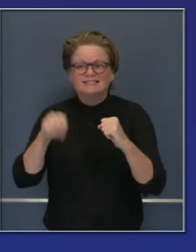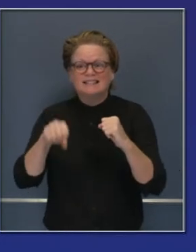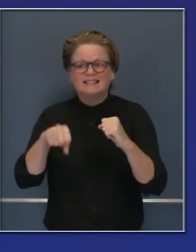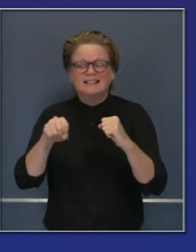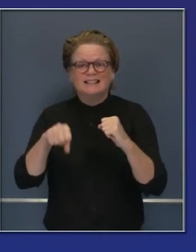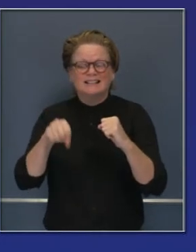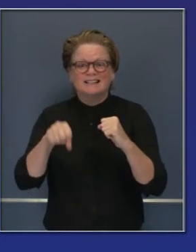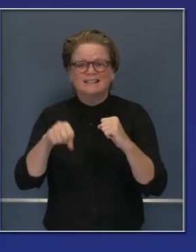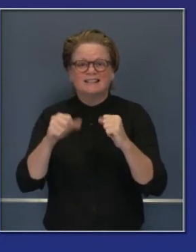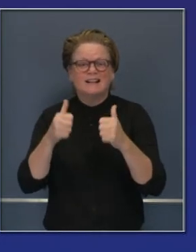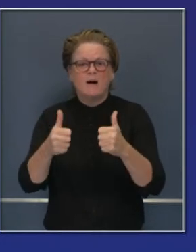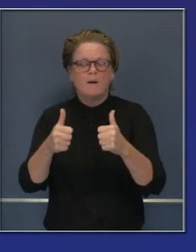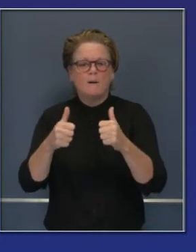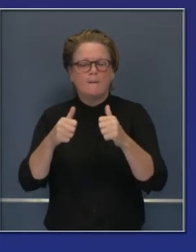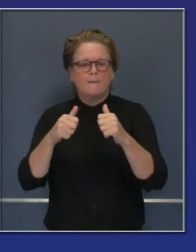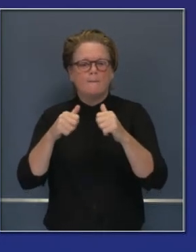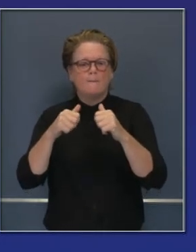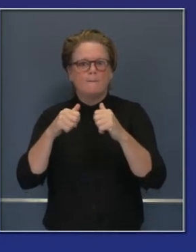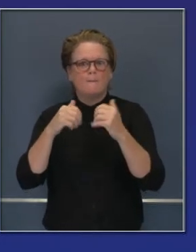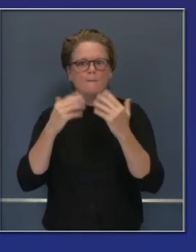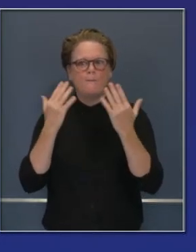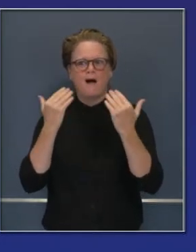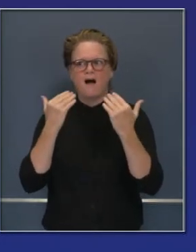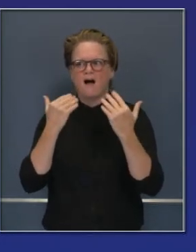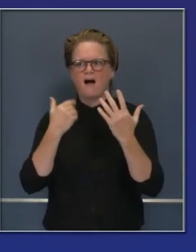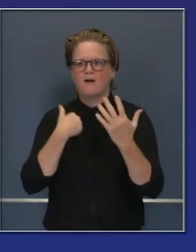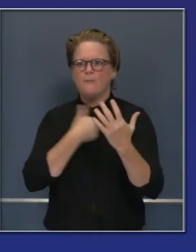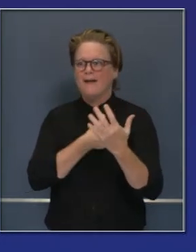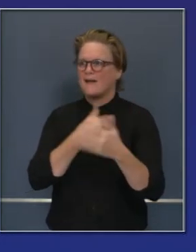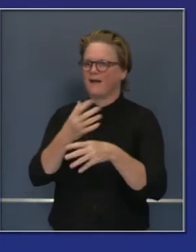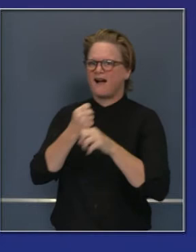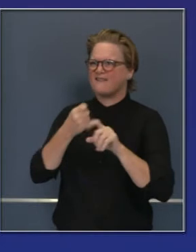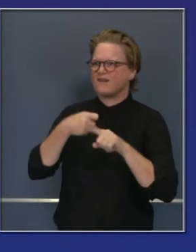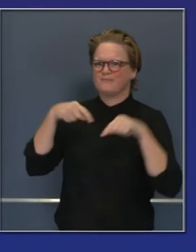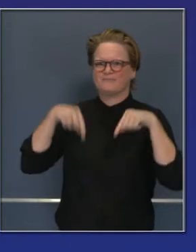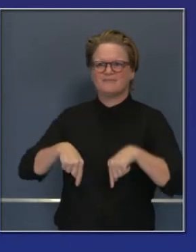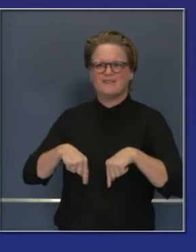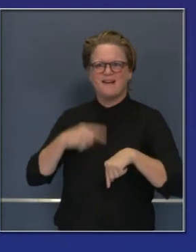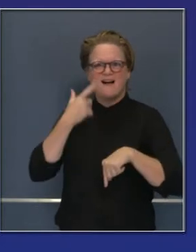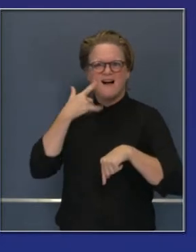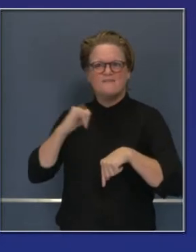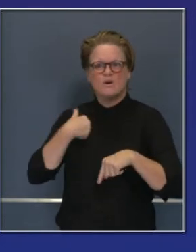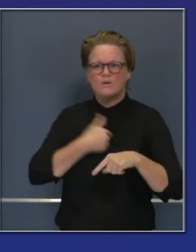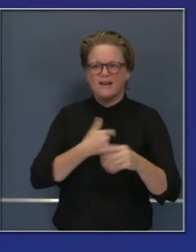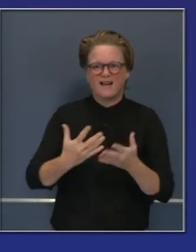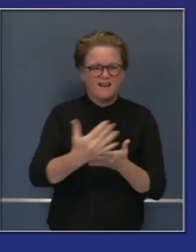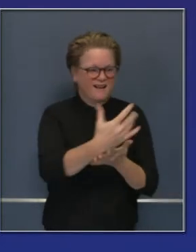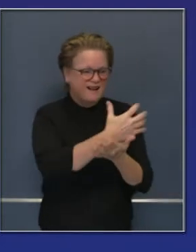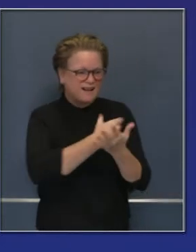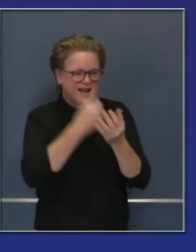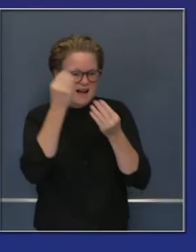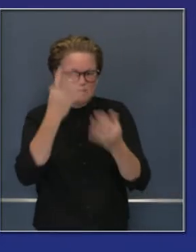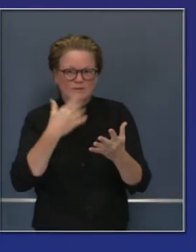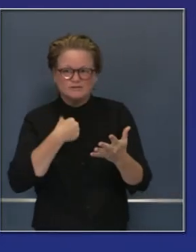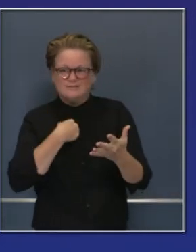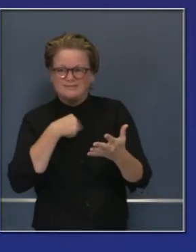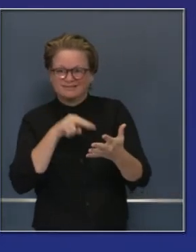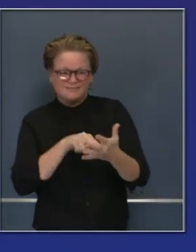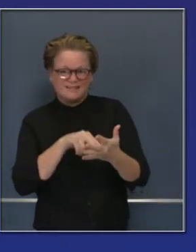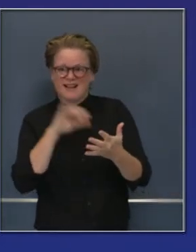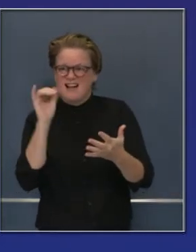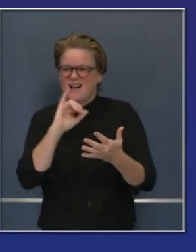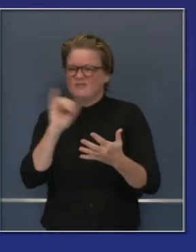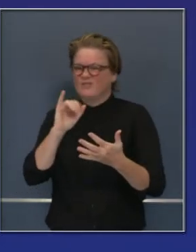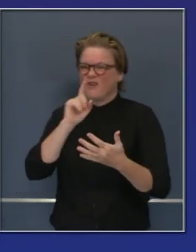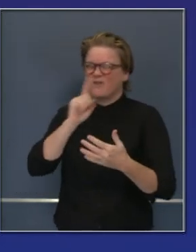mucho optimismo, por supuesto, a pesar de todos estos datos abrumadores que recibimos en California y todo a lo